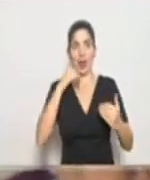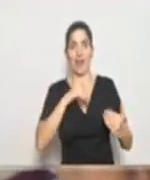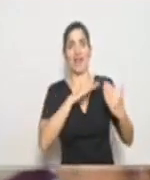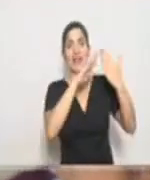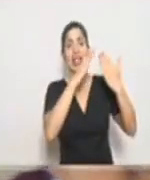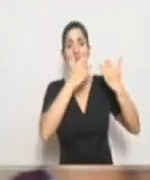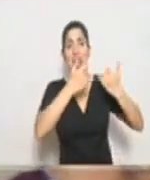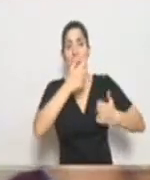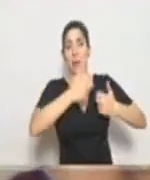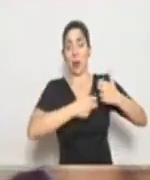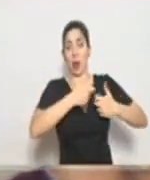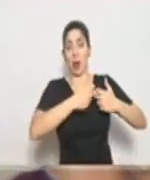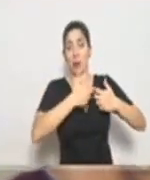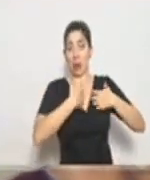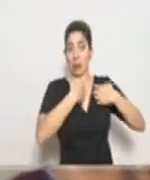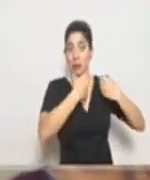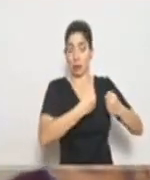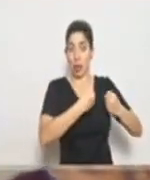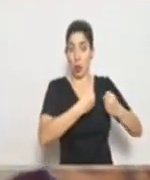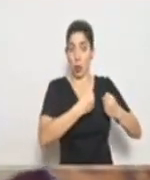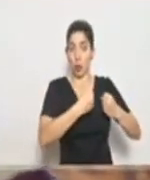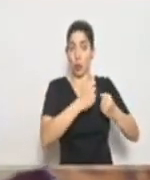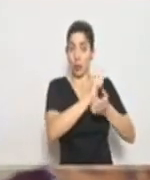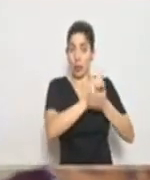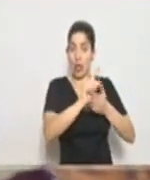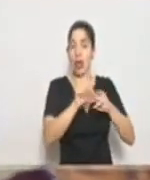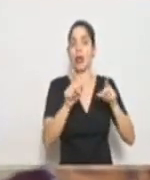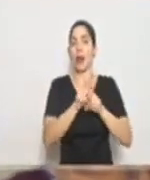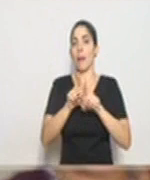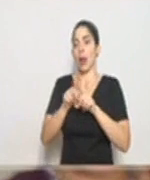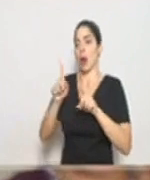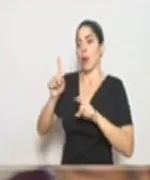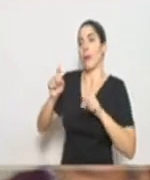crisis sanitaria, sino con un potencial